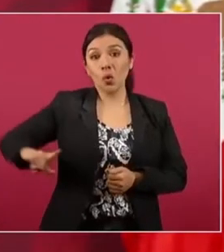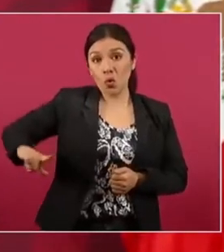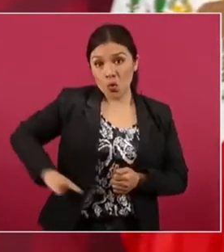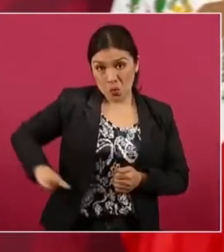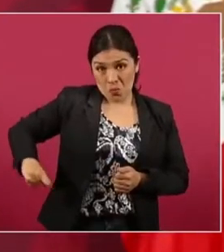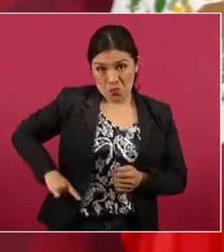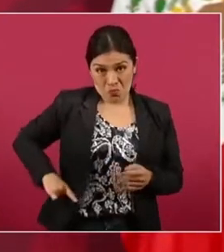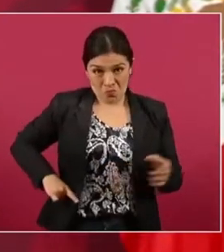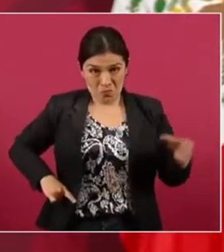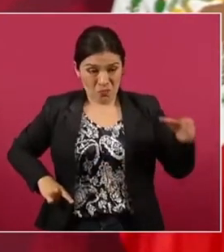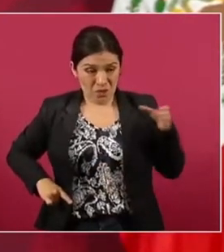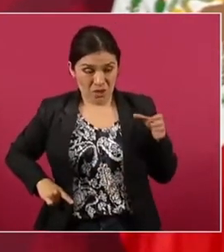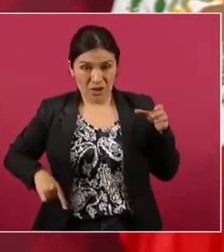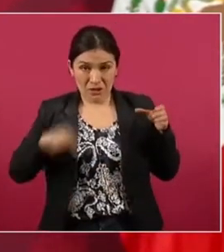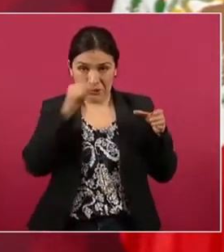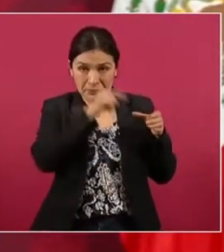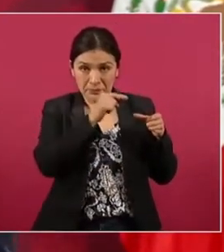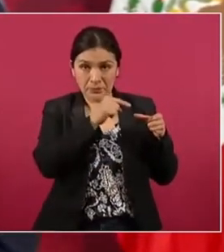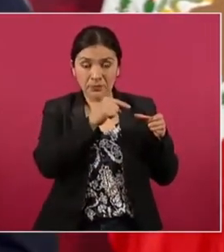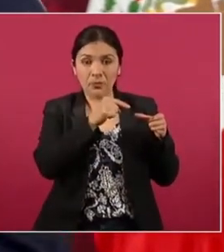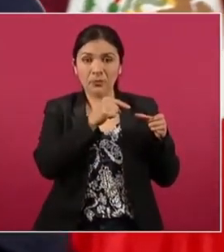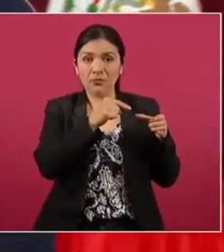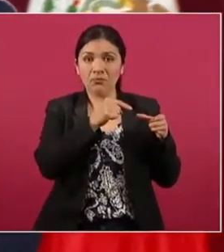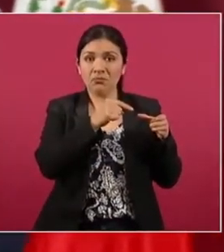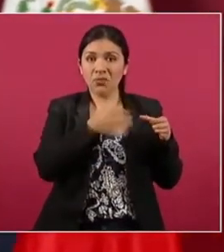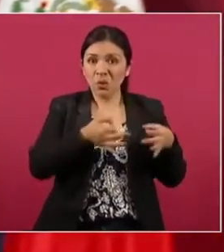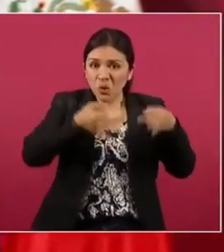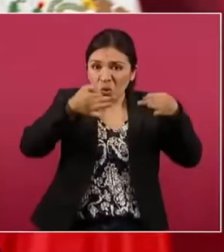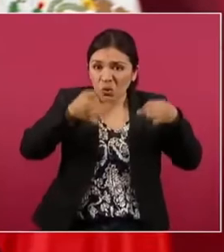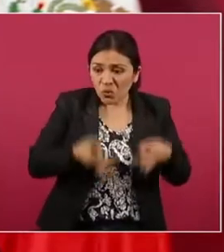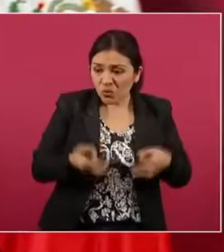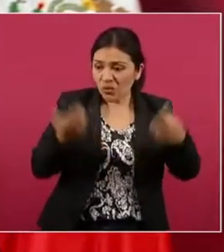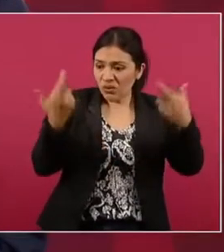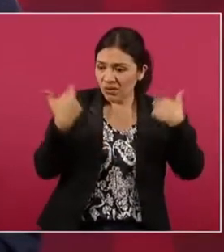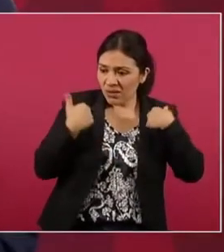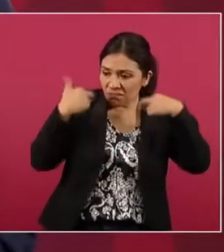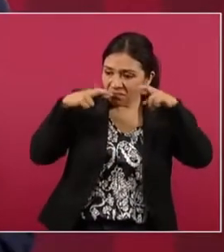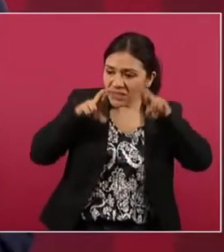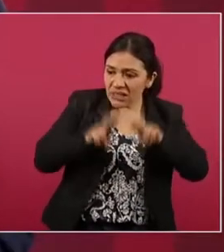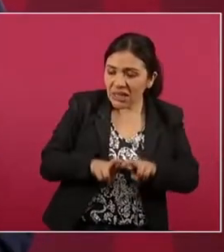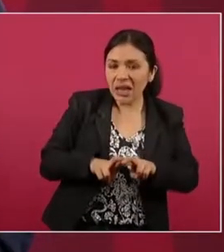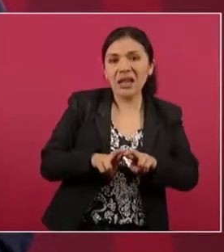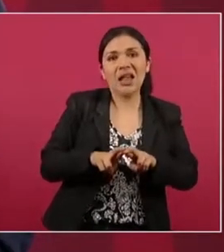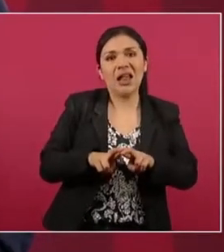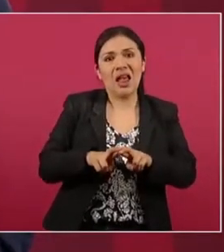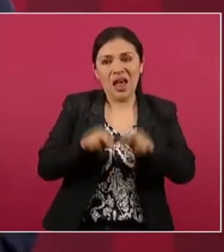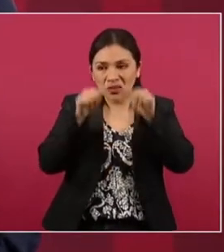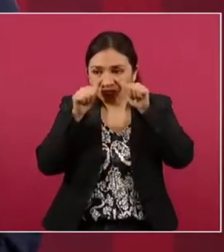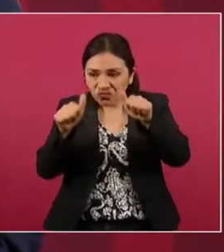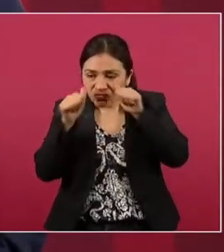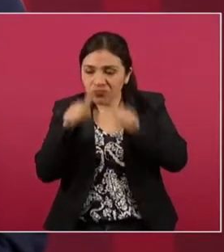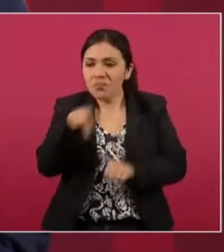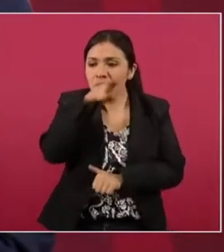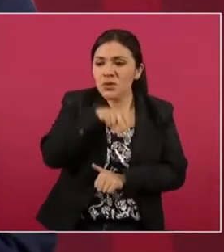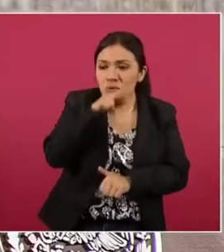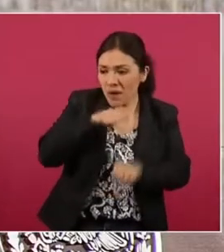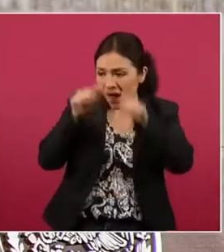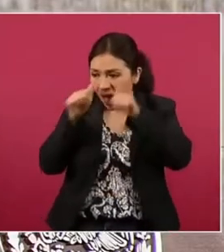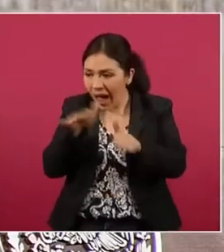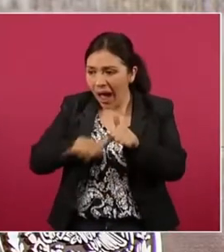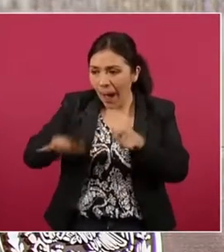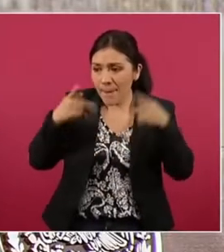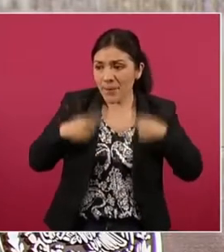representa y se preocupa por el pueblo